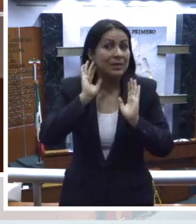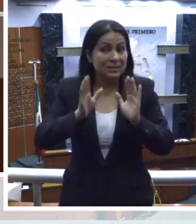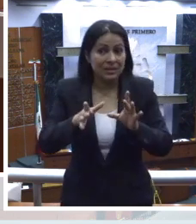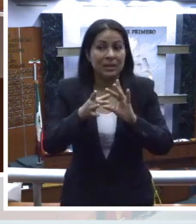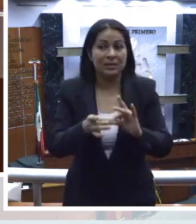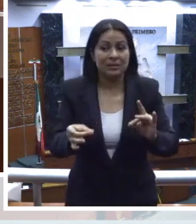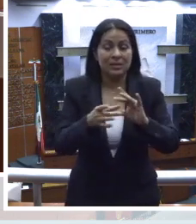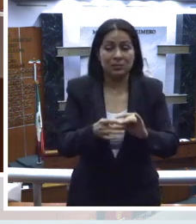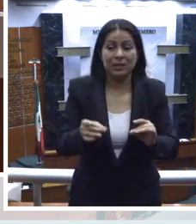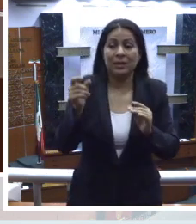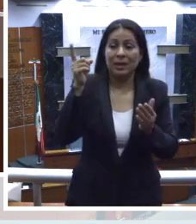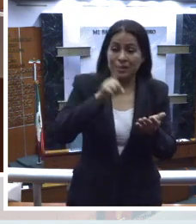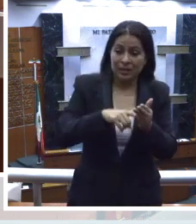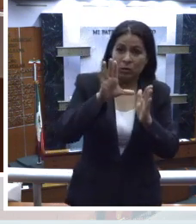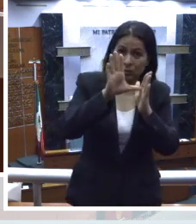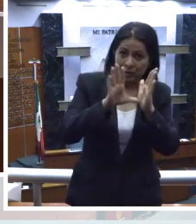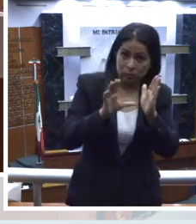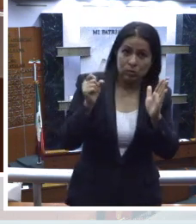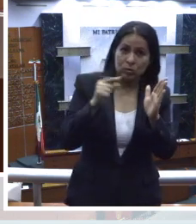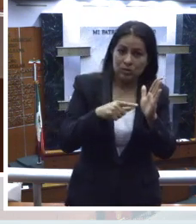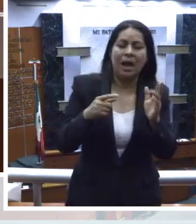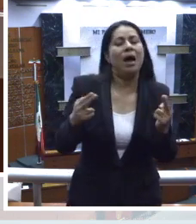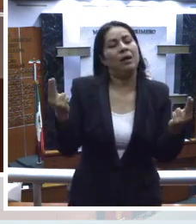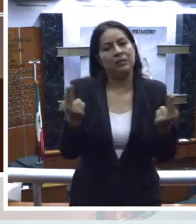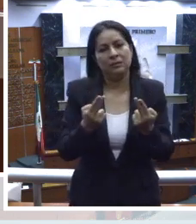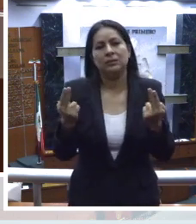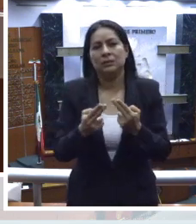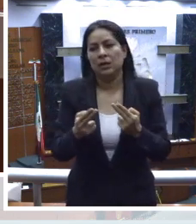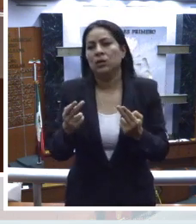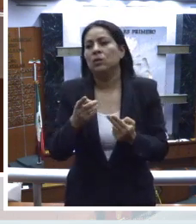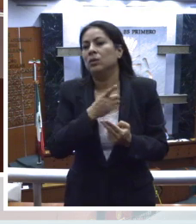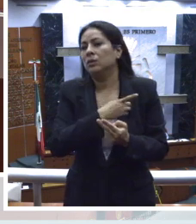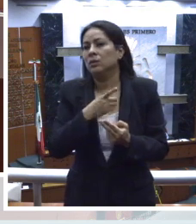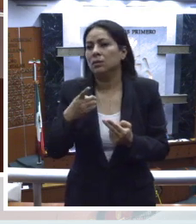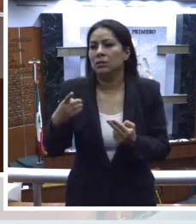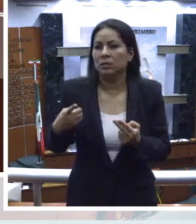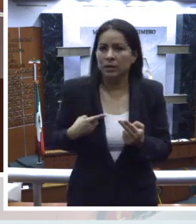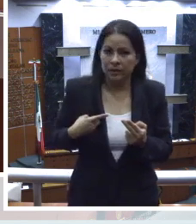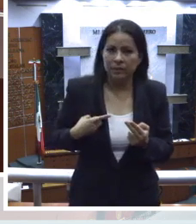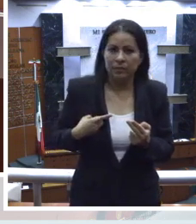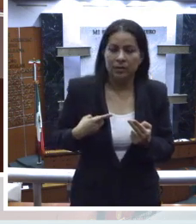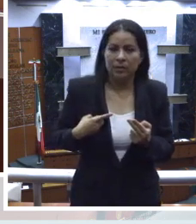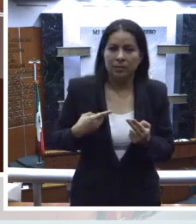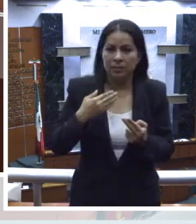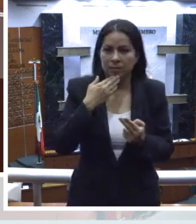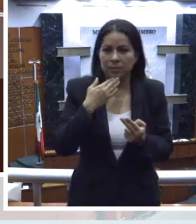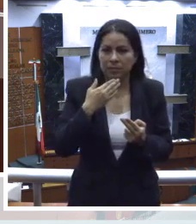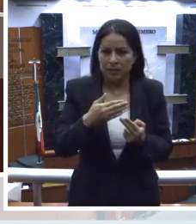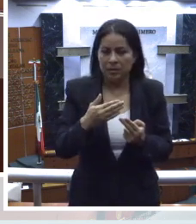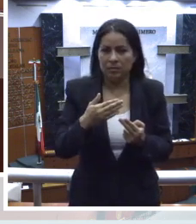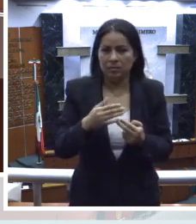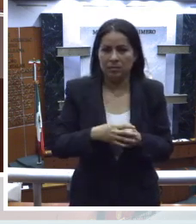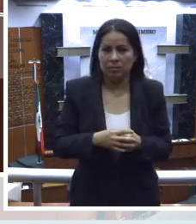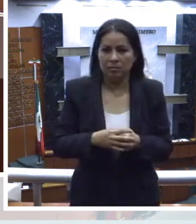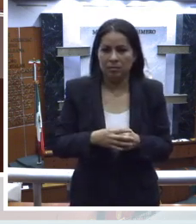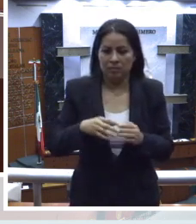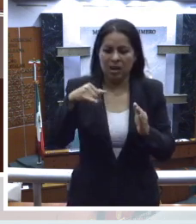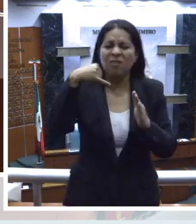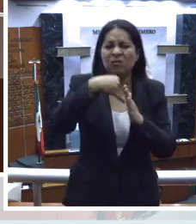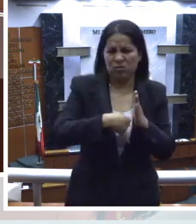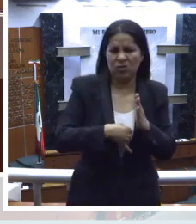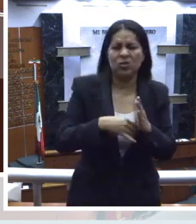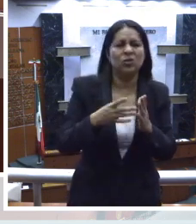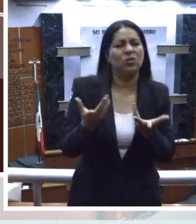en algunas partes de la Constitución, es necesario que se aborden de forma transversal, visible,